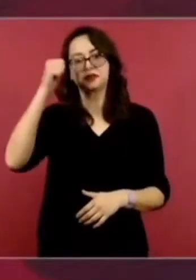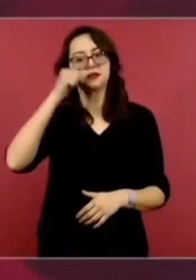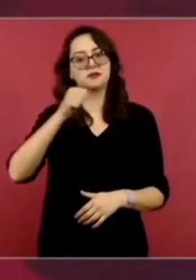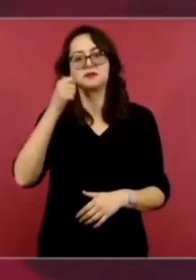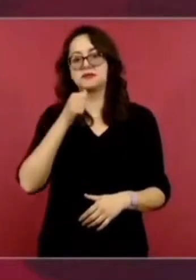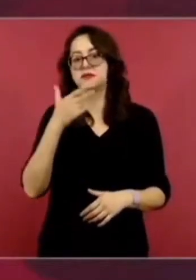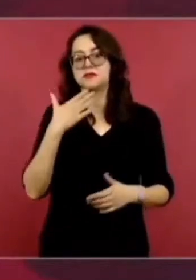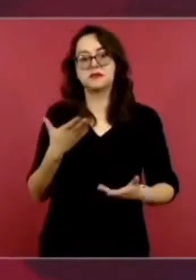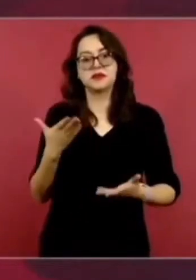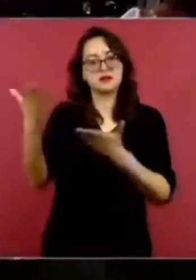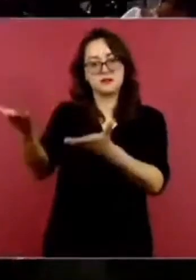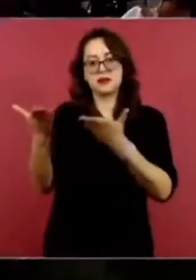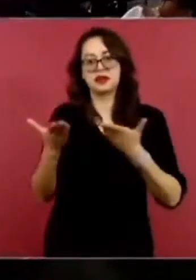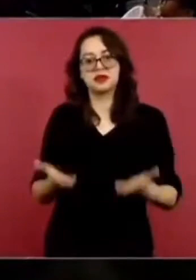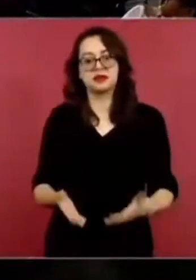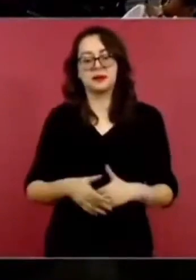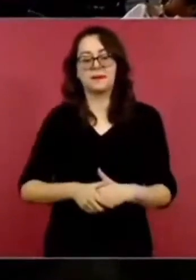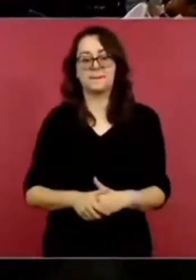nuestro país.